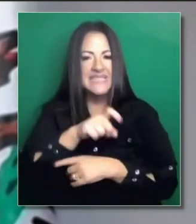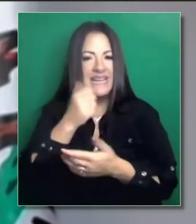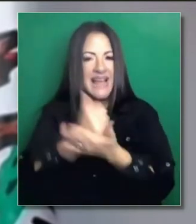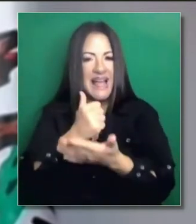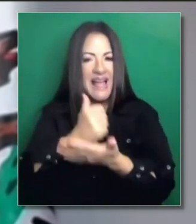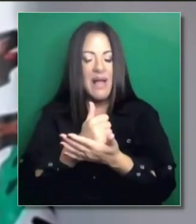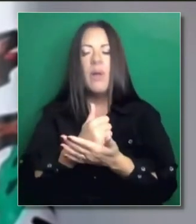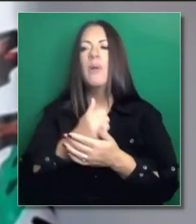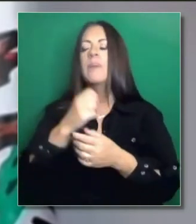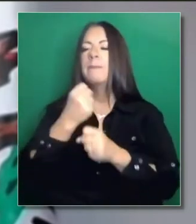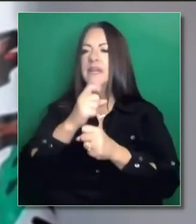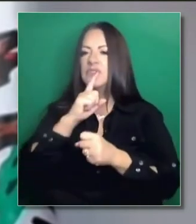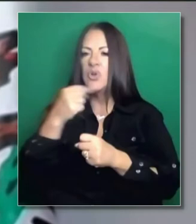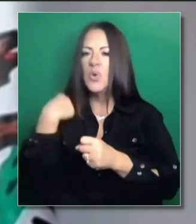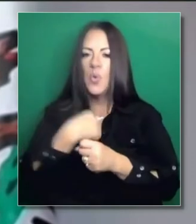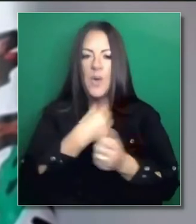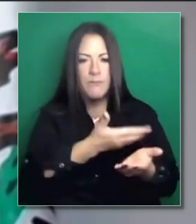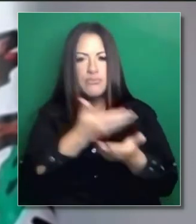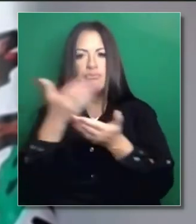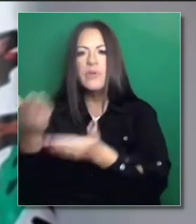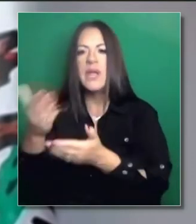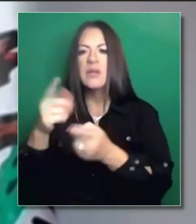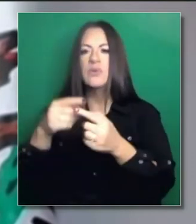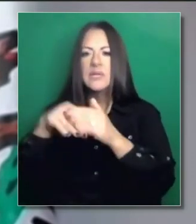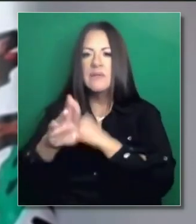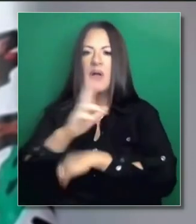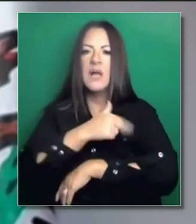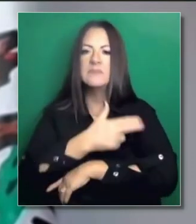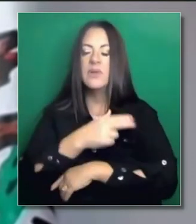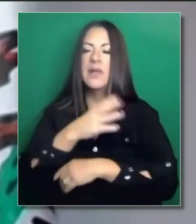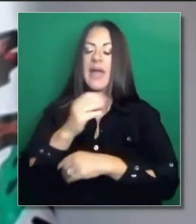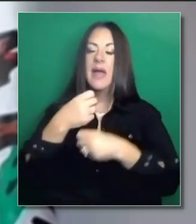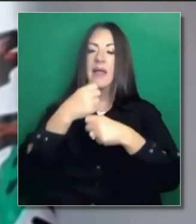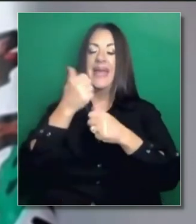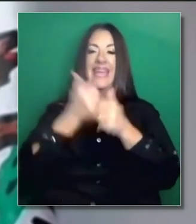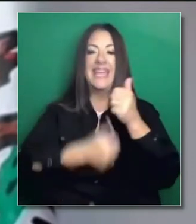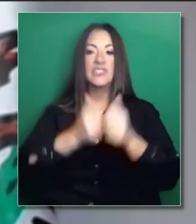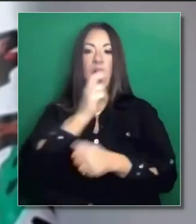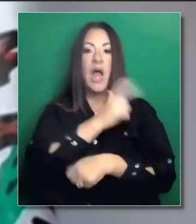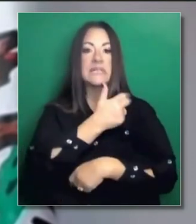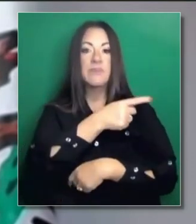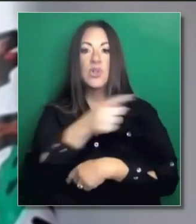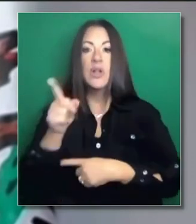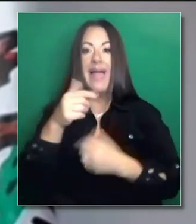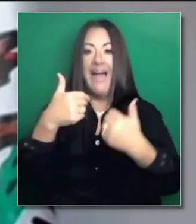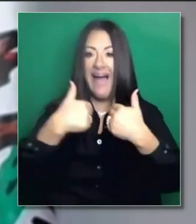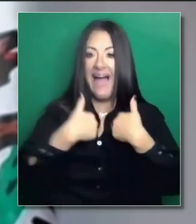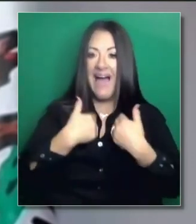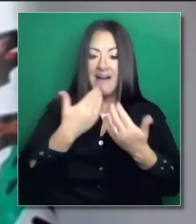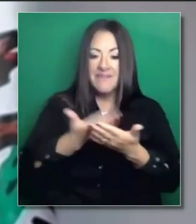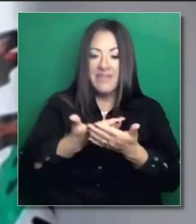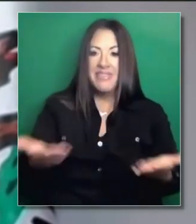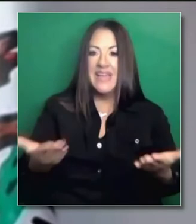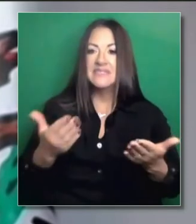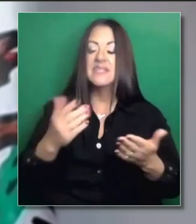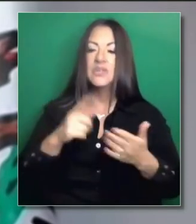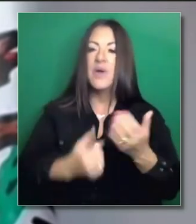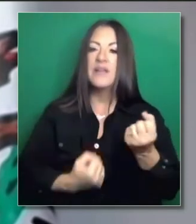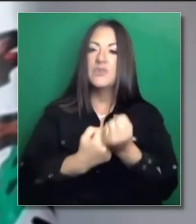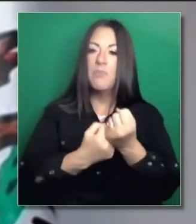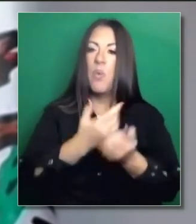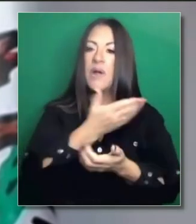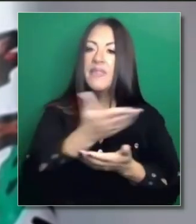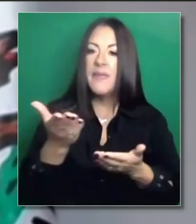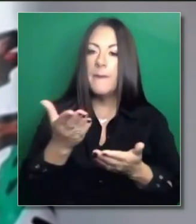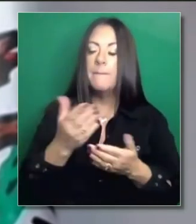tipo de atención pueda recibirla. Estamos haciendo lo posible y lo imposible para que esos hospitales estén bien